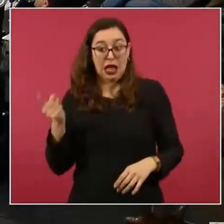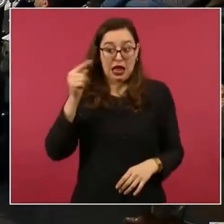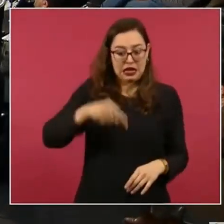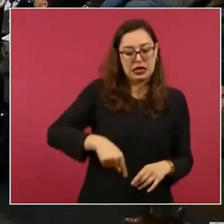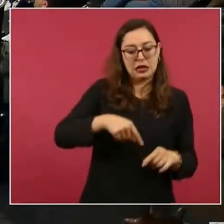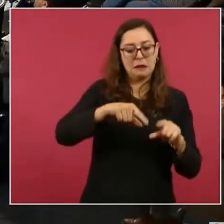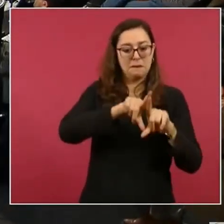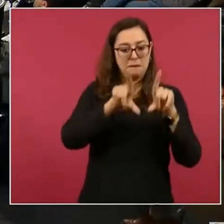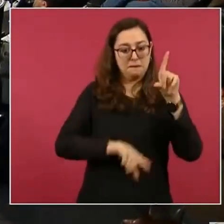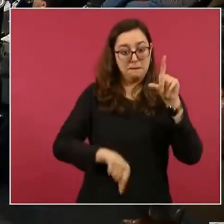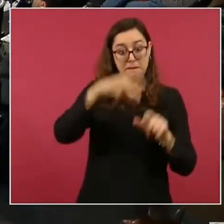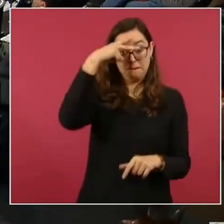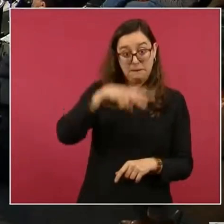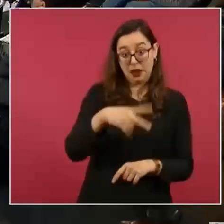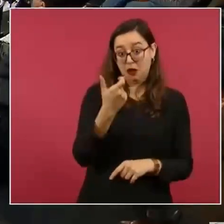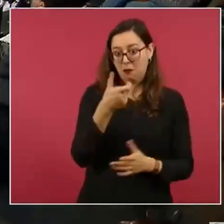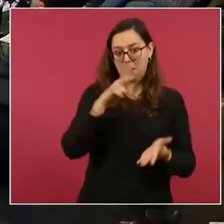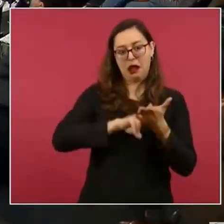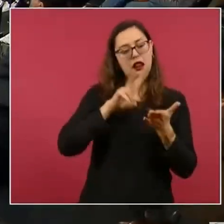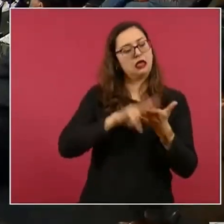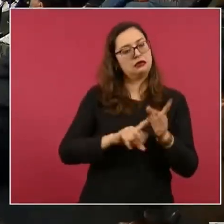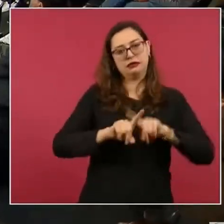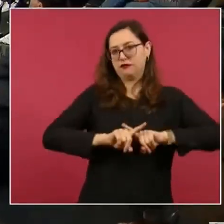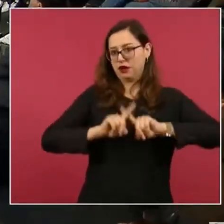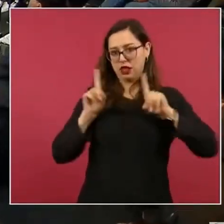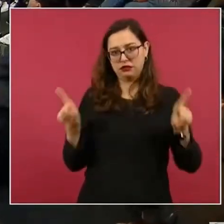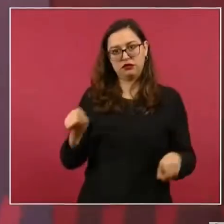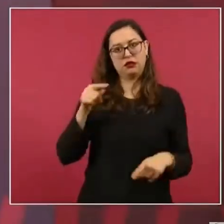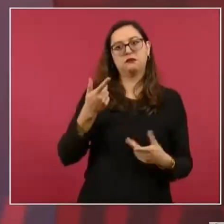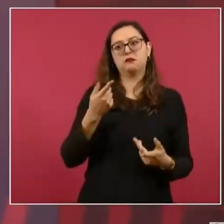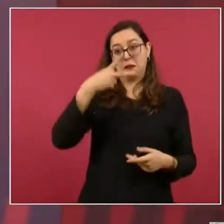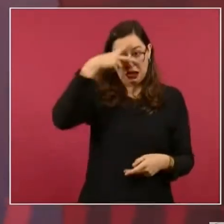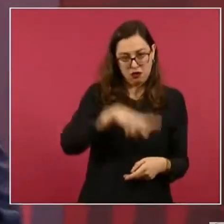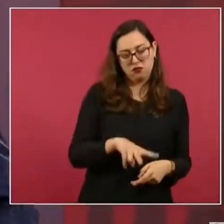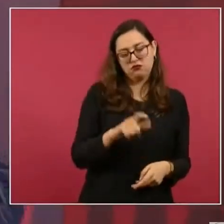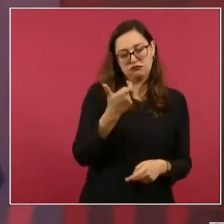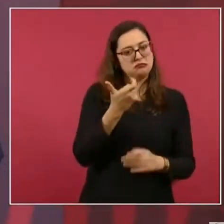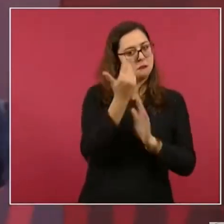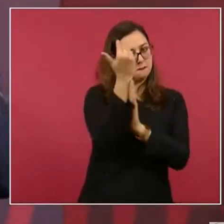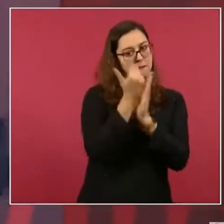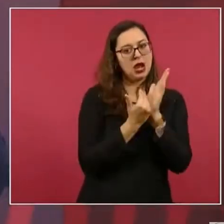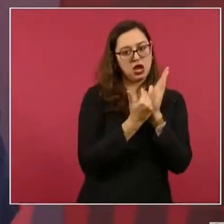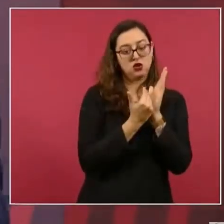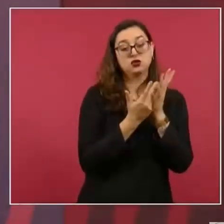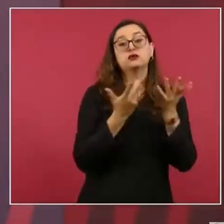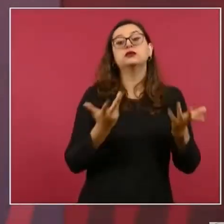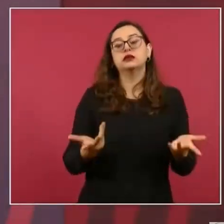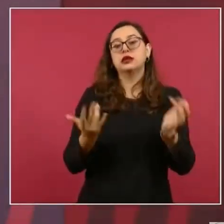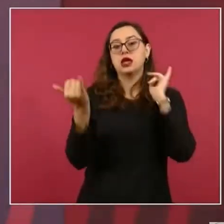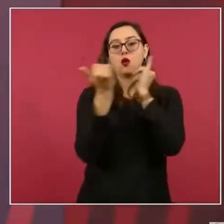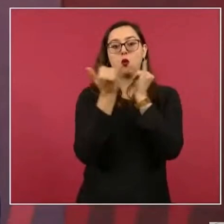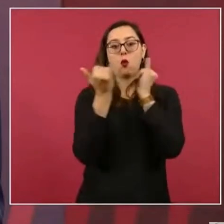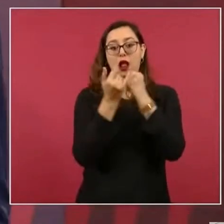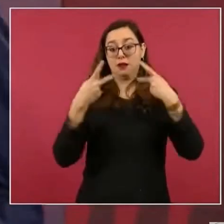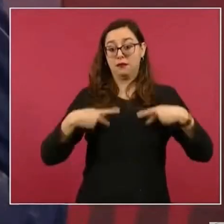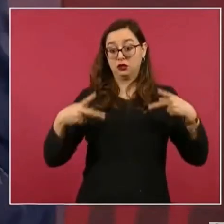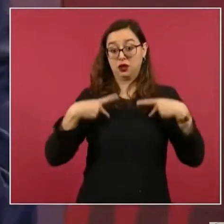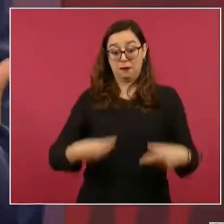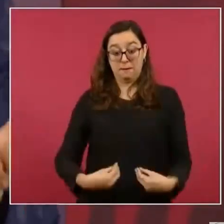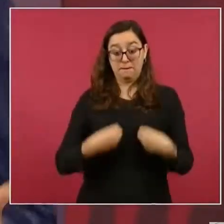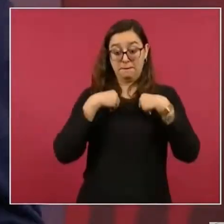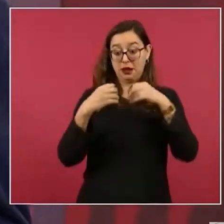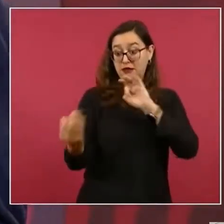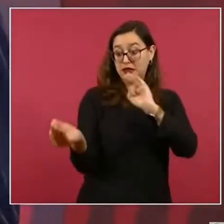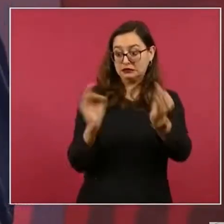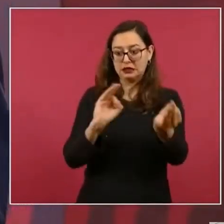Va a costar menos el pasaje para la gente de la región, es